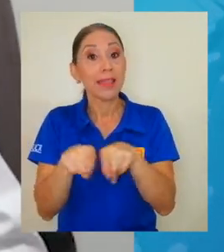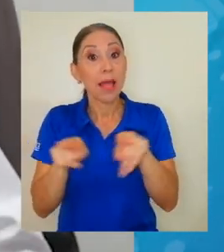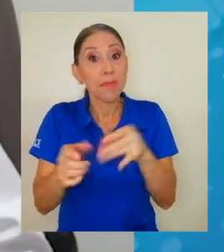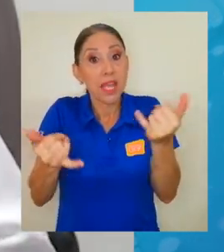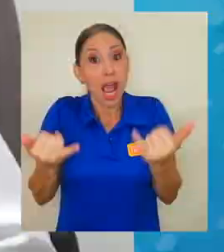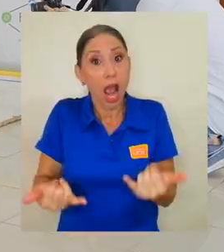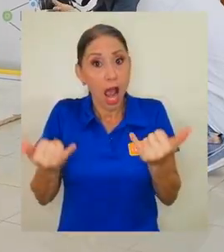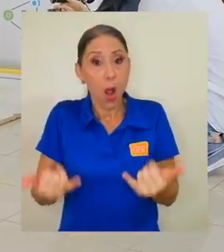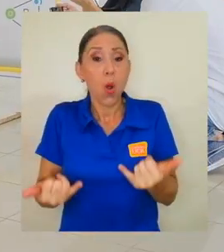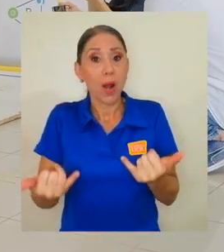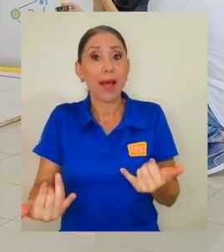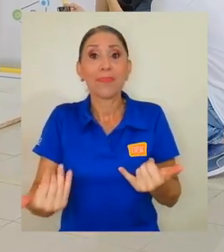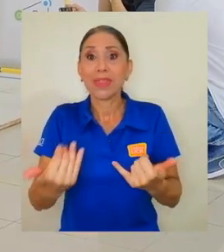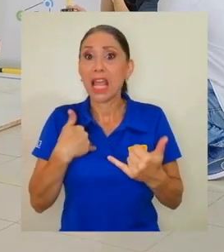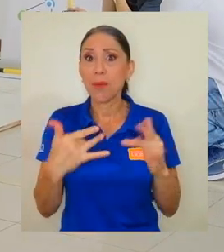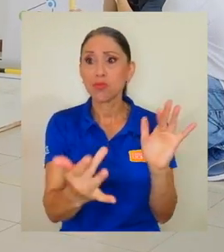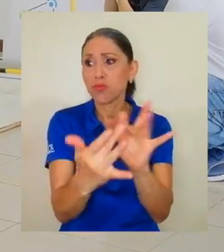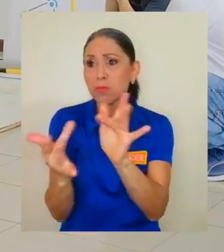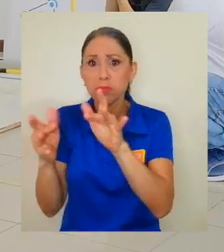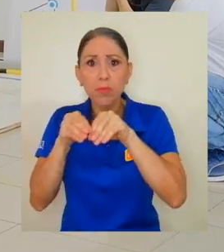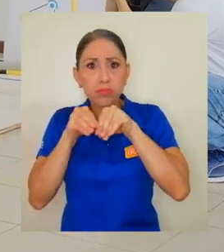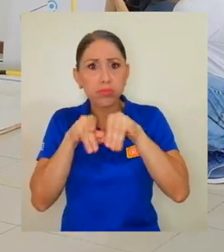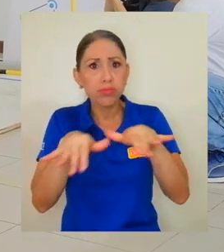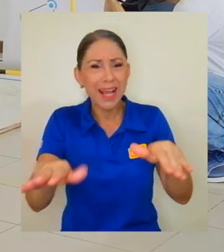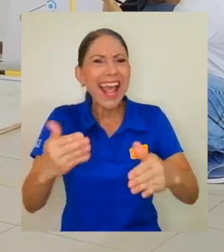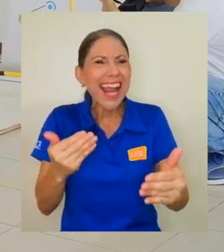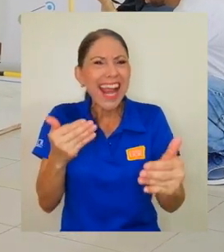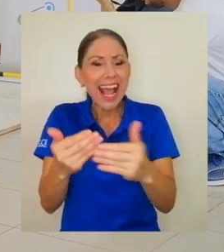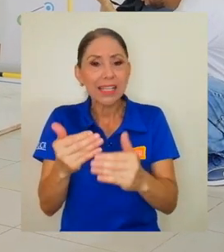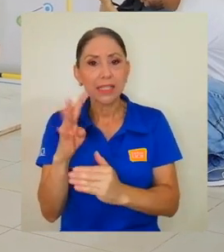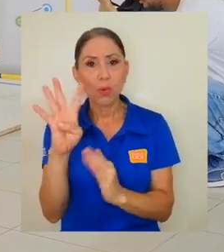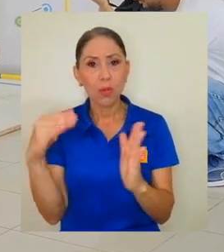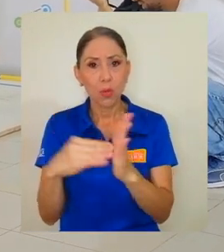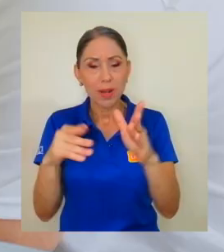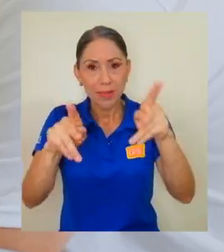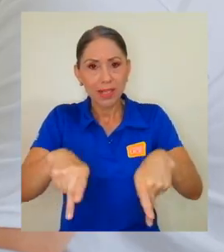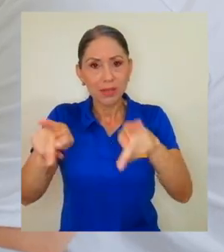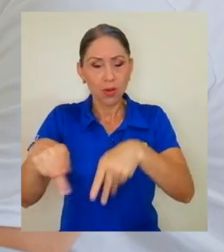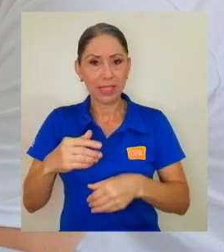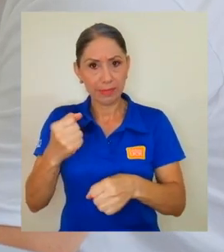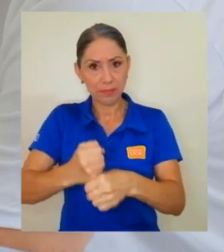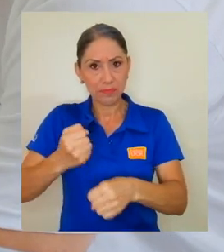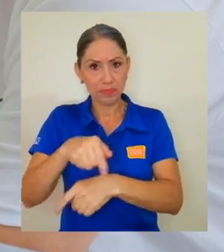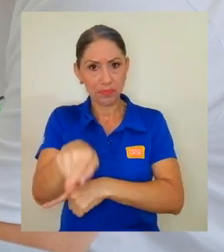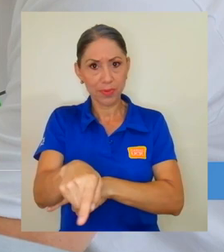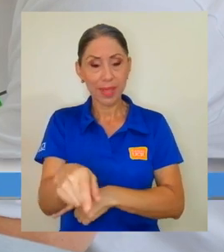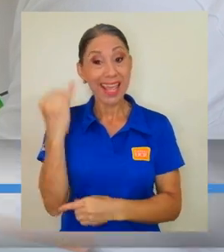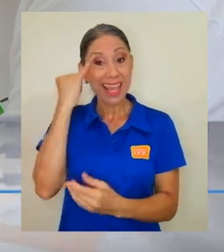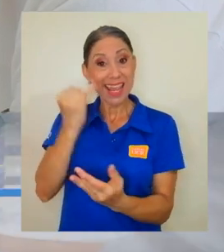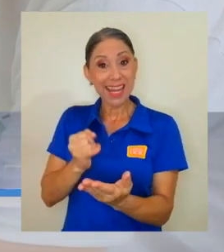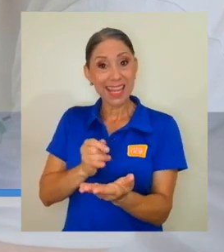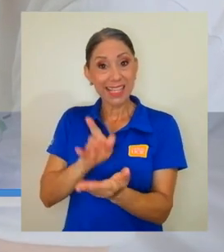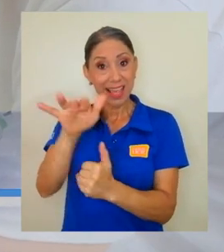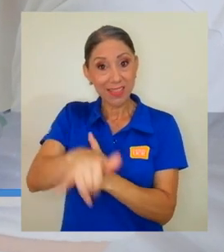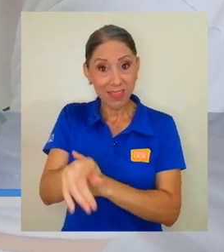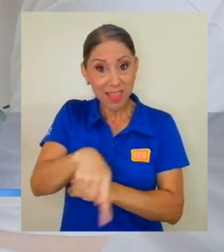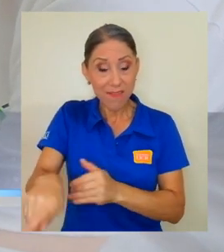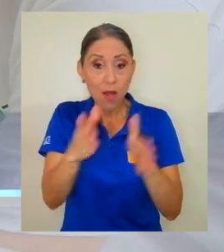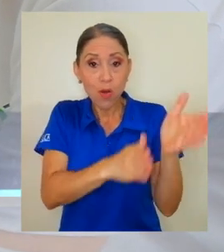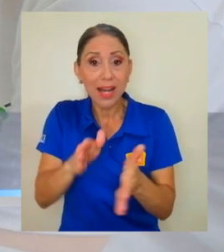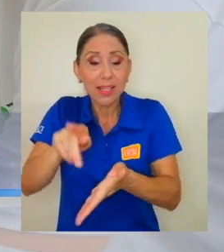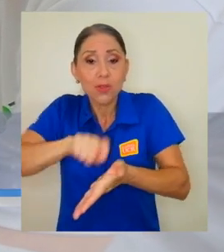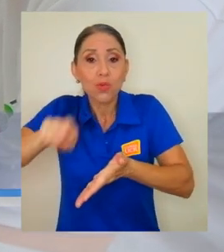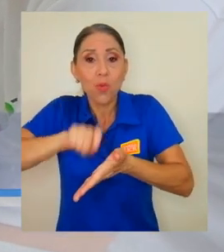cobertura orgánica en redes de más de casi las 4.000 personas. La iniciativa es organizada por la Escuela de